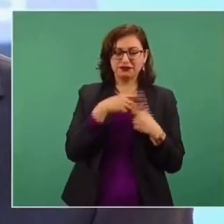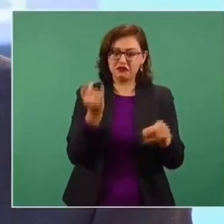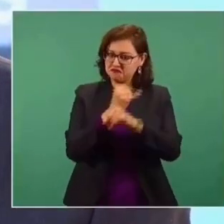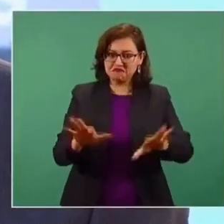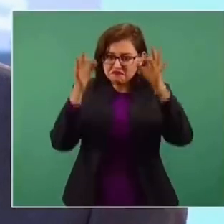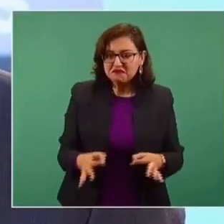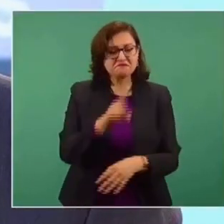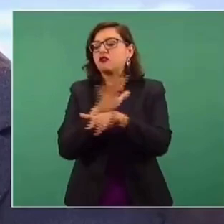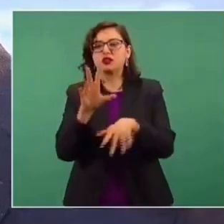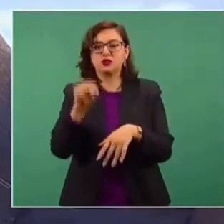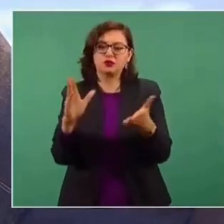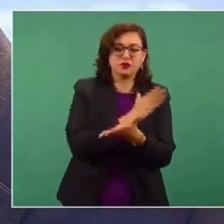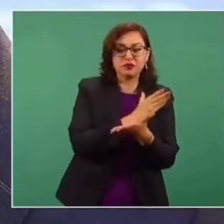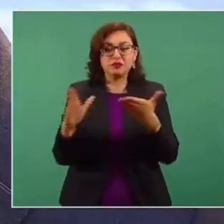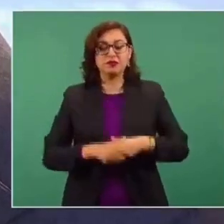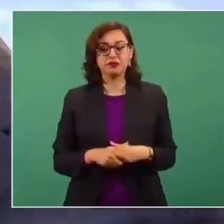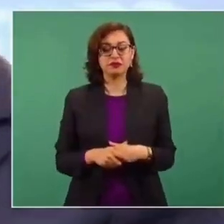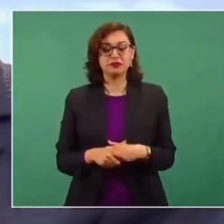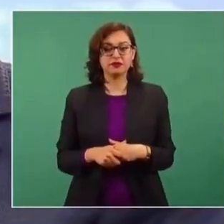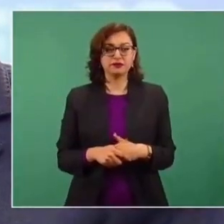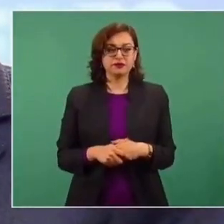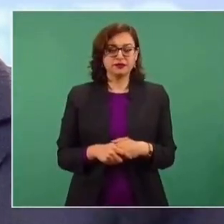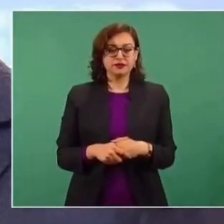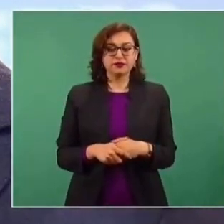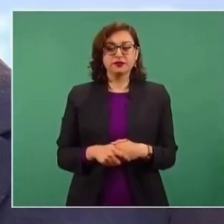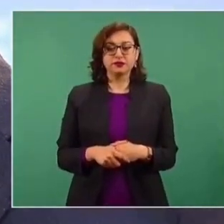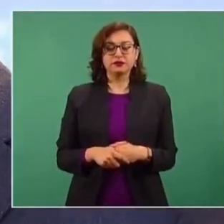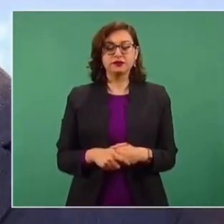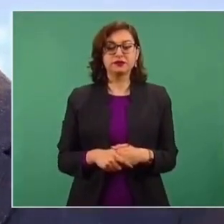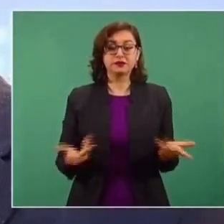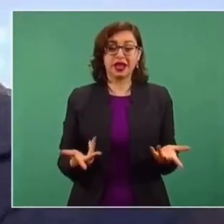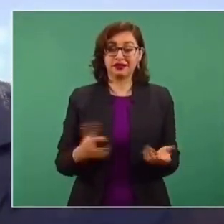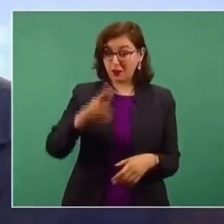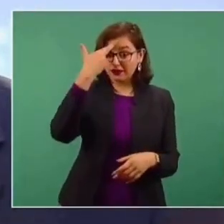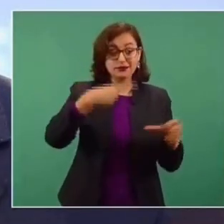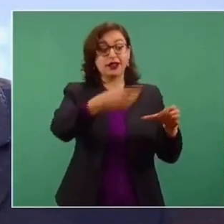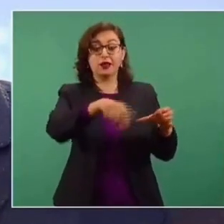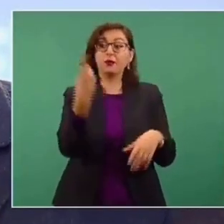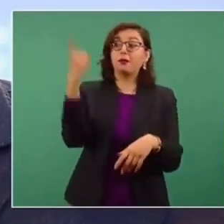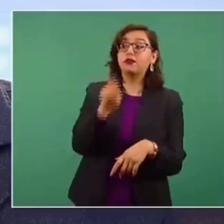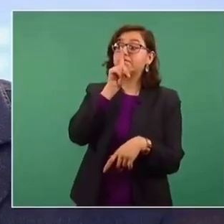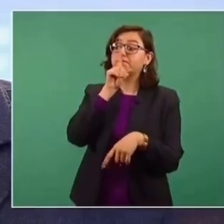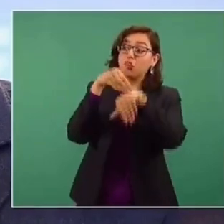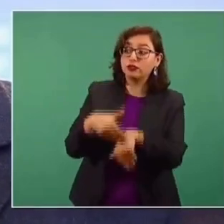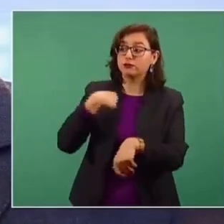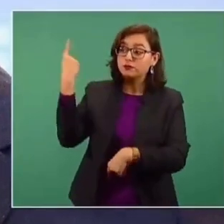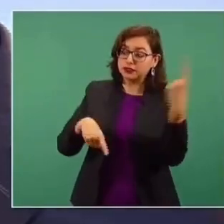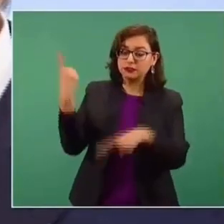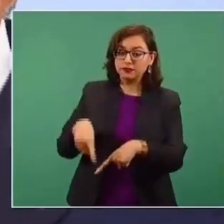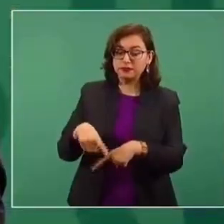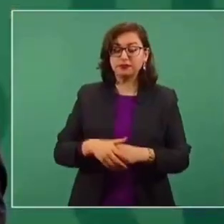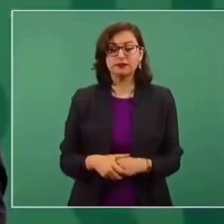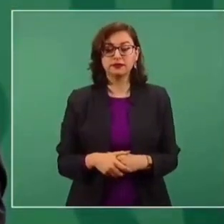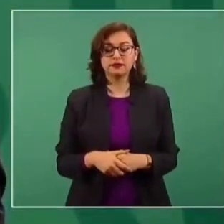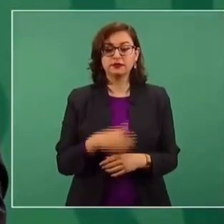informan completamente. La consigna es obedecer y callar como vasallos por